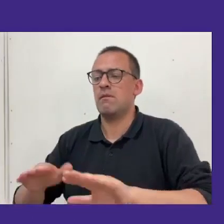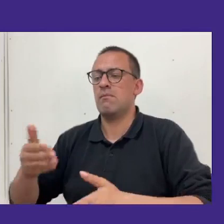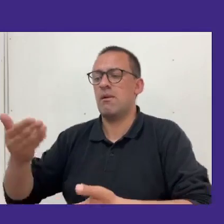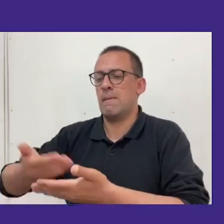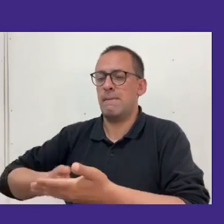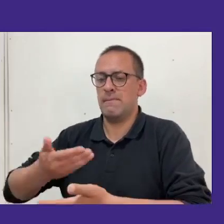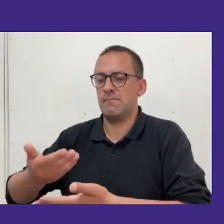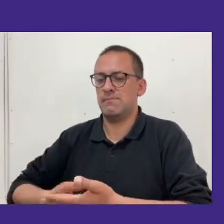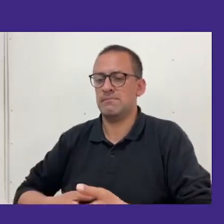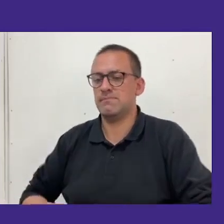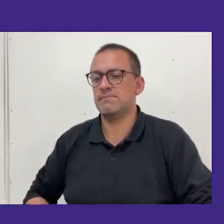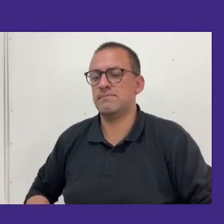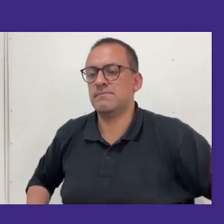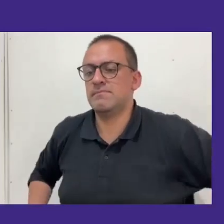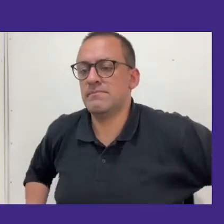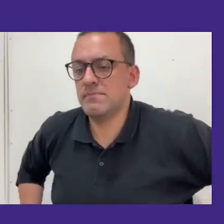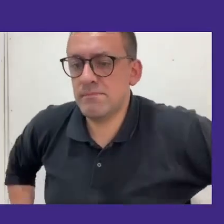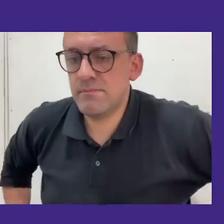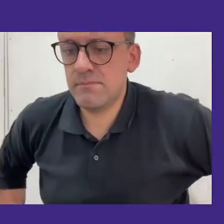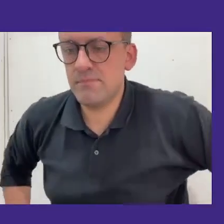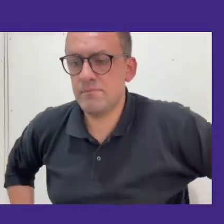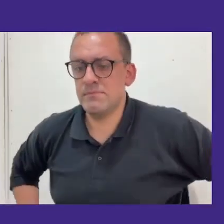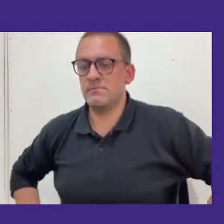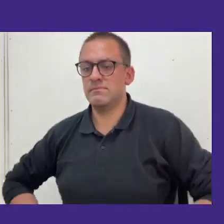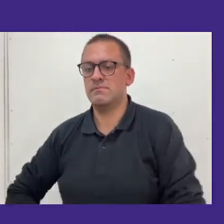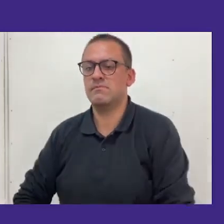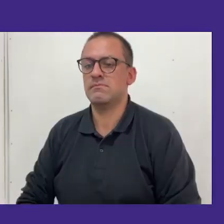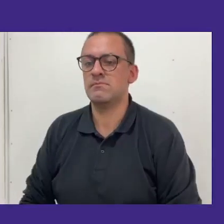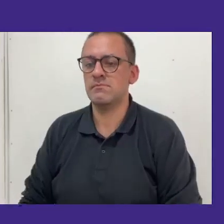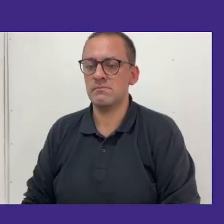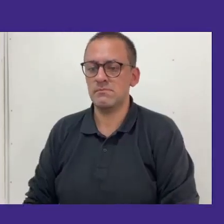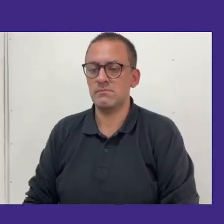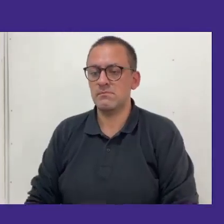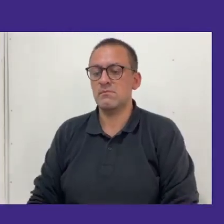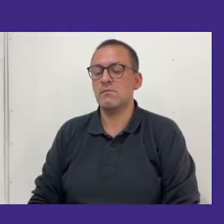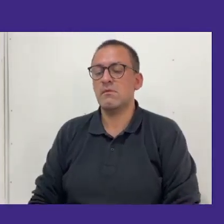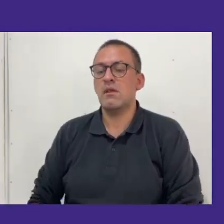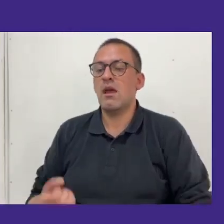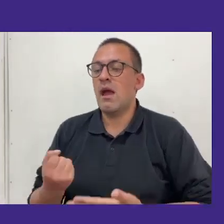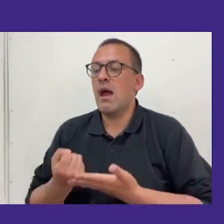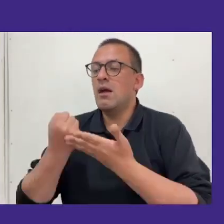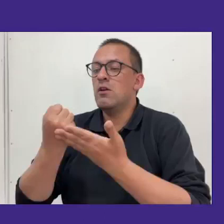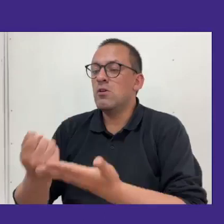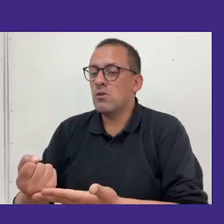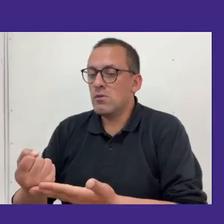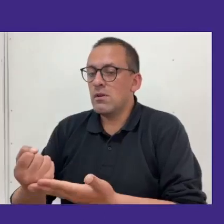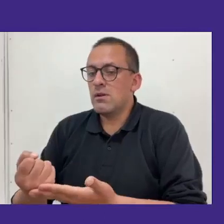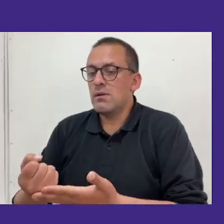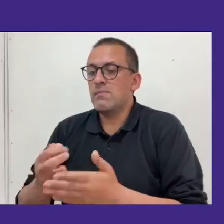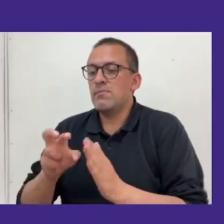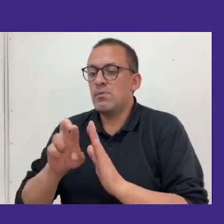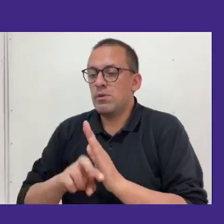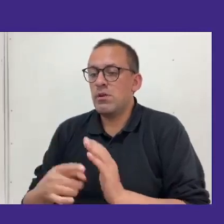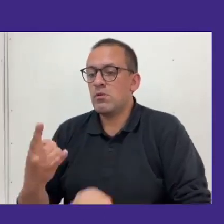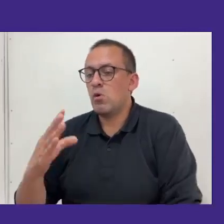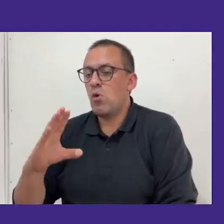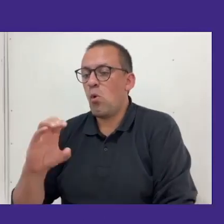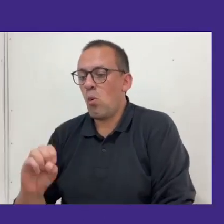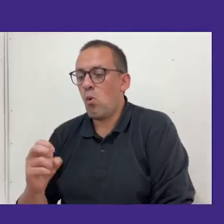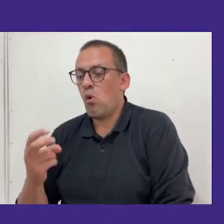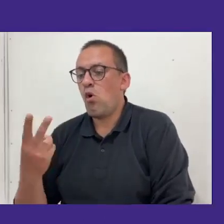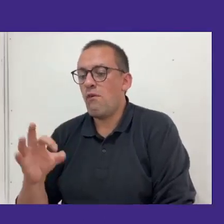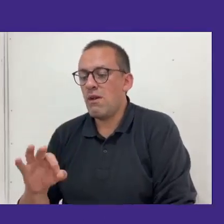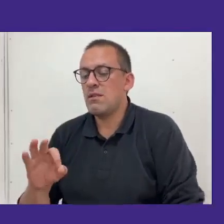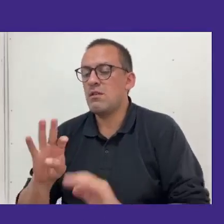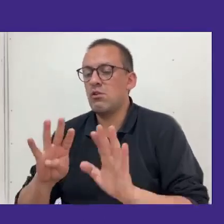ejemplares. ¿Cuáles han sido nuestros facilitadores? Primero el proyecto UCO que siempre nos ha apoyado y el